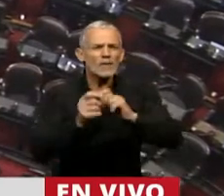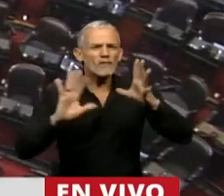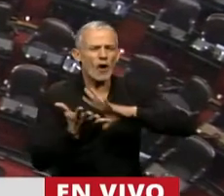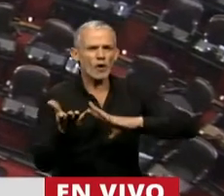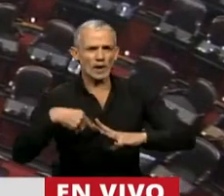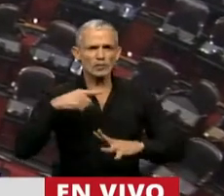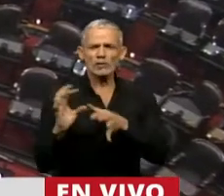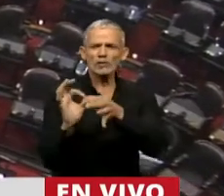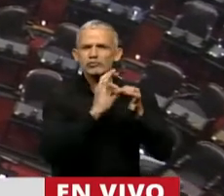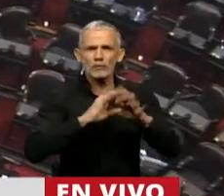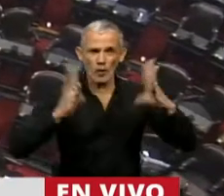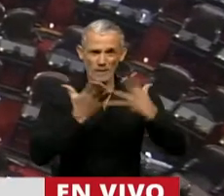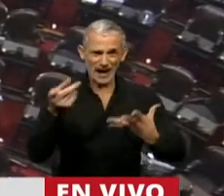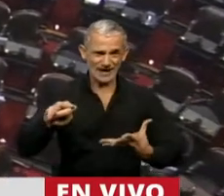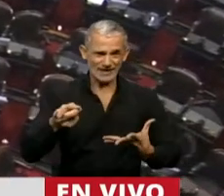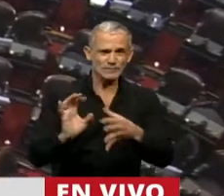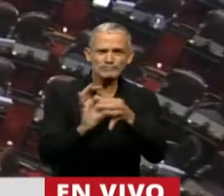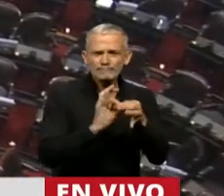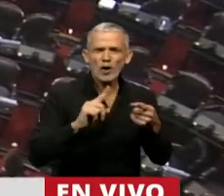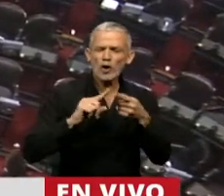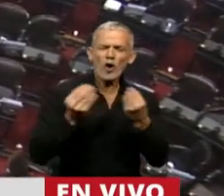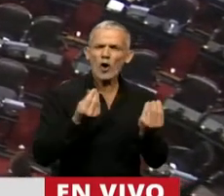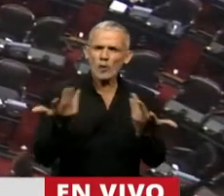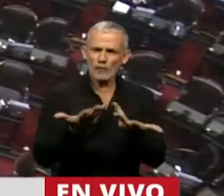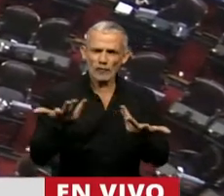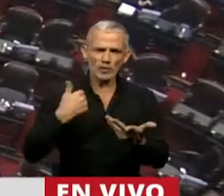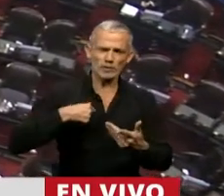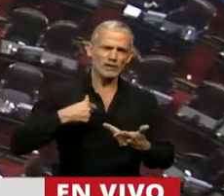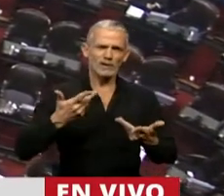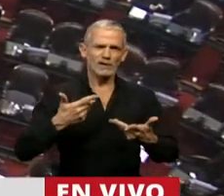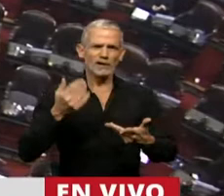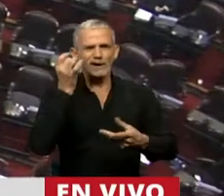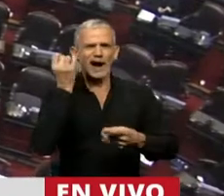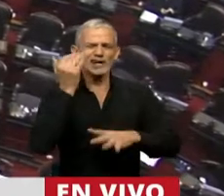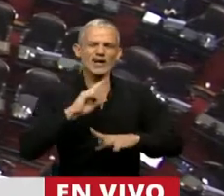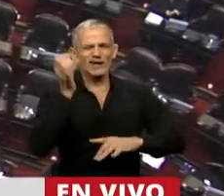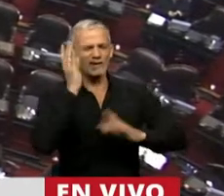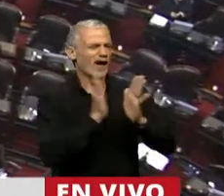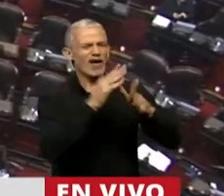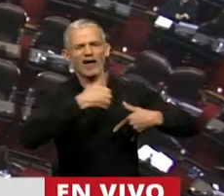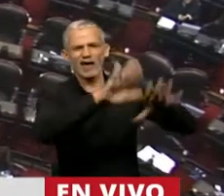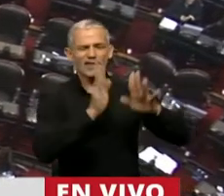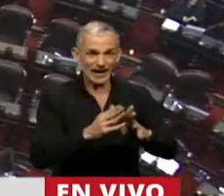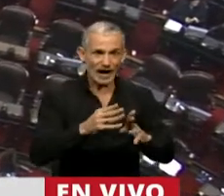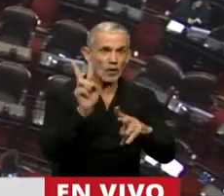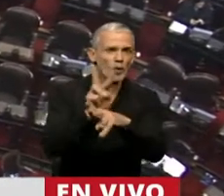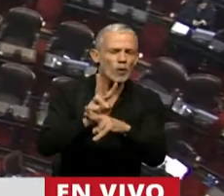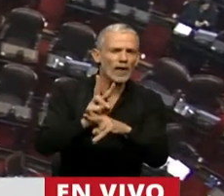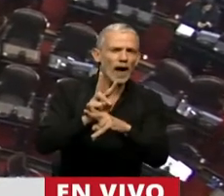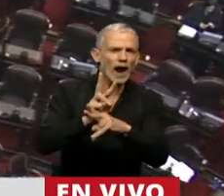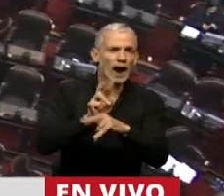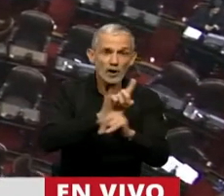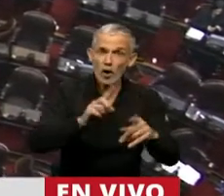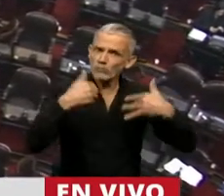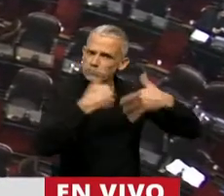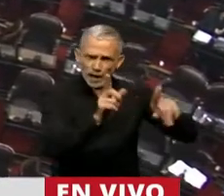en la cual nos relacionamos con nuestro planeta. No podemos ser indulgentes a la hora de cuidar nuestro patrimonio natural porque se trata